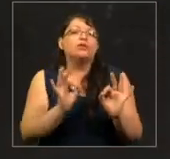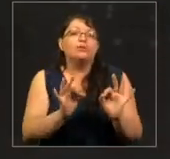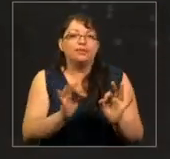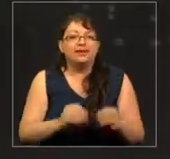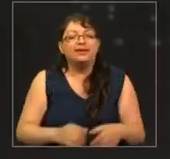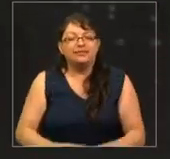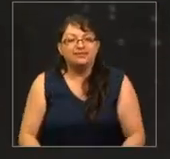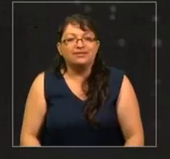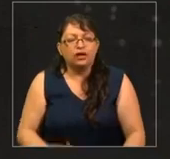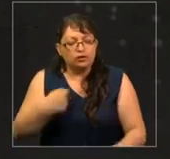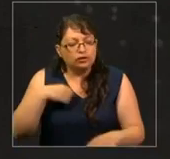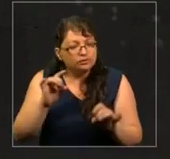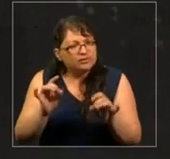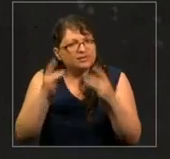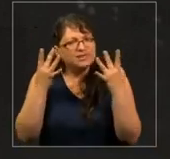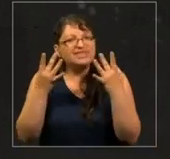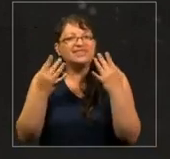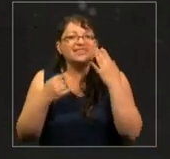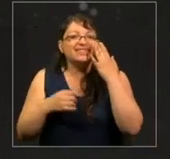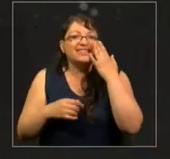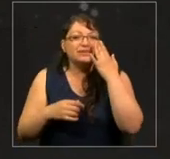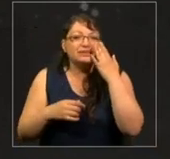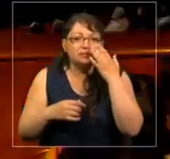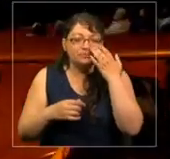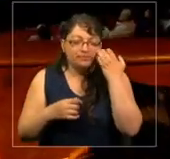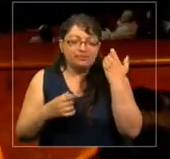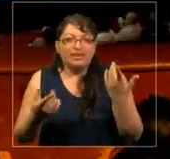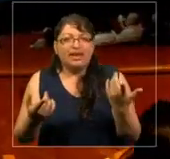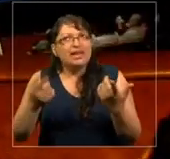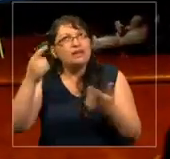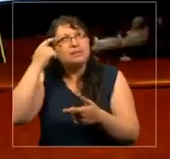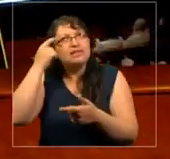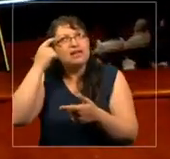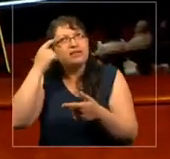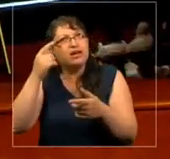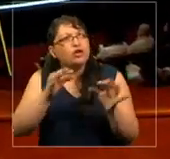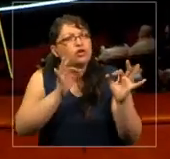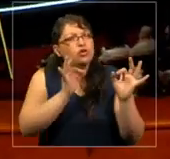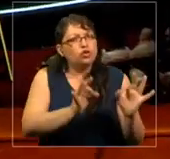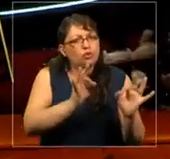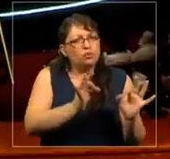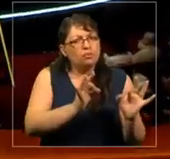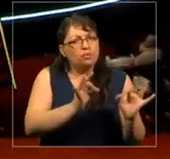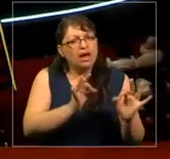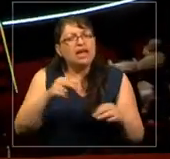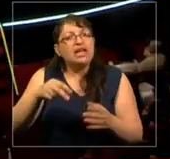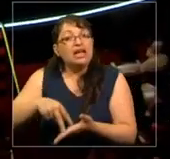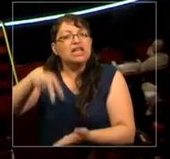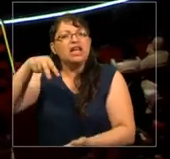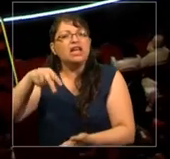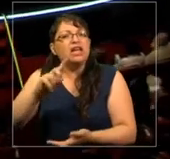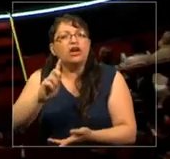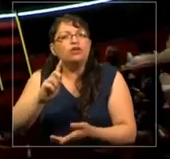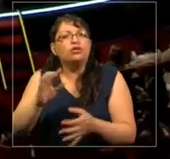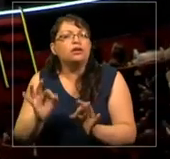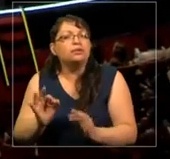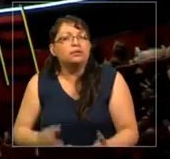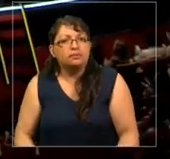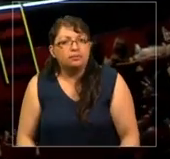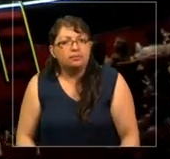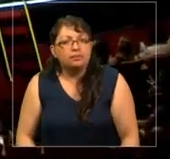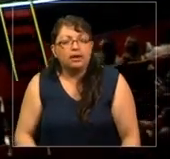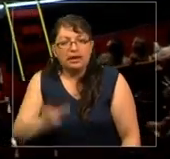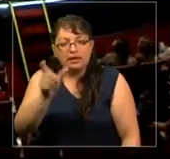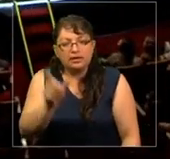Lo que me impactó es que tenía una idea de lo que era normal y Nigeria no era parte de lo normal. Este